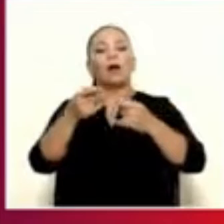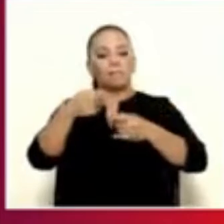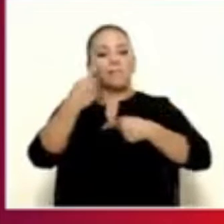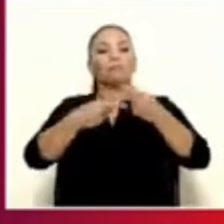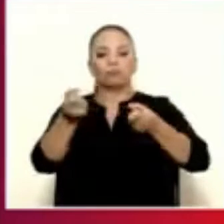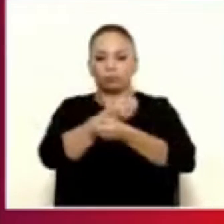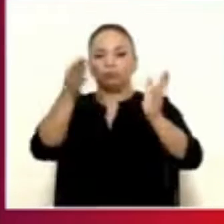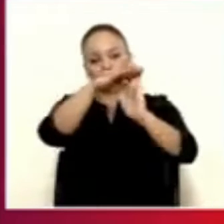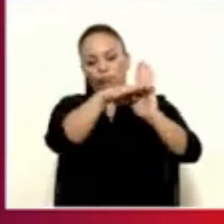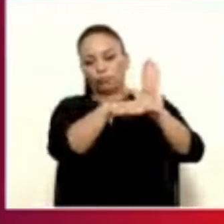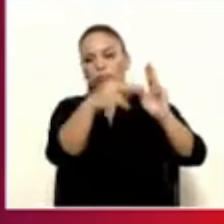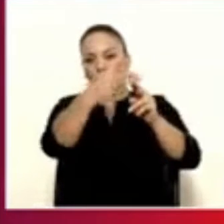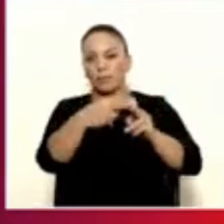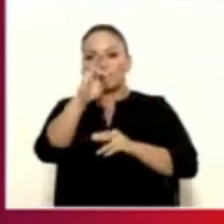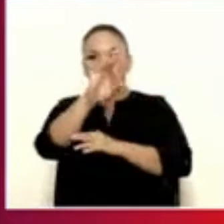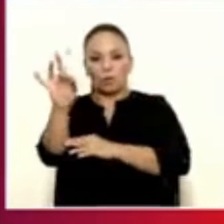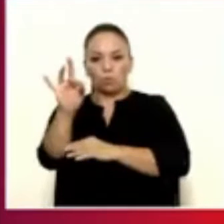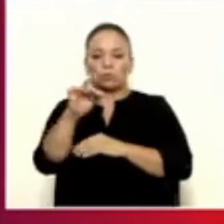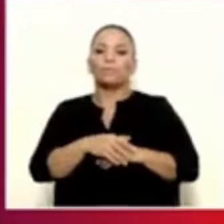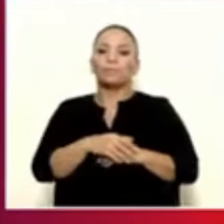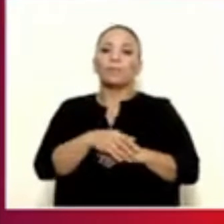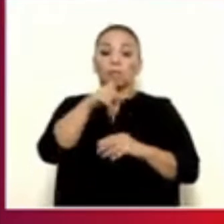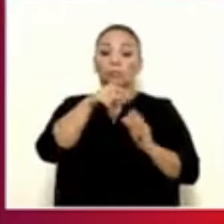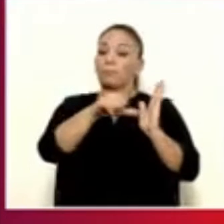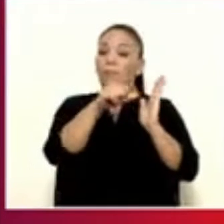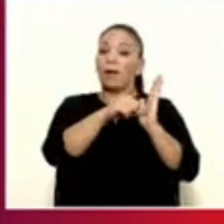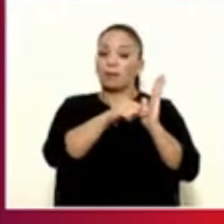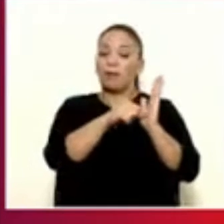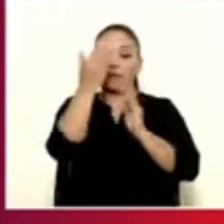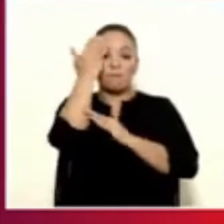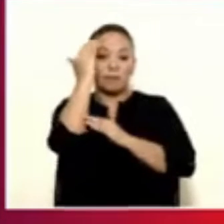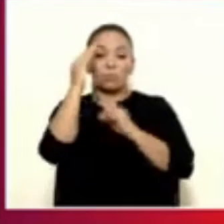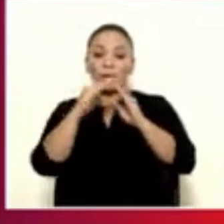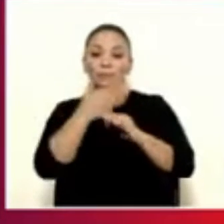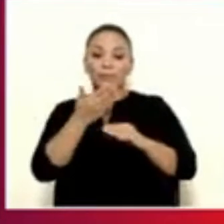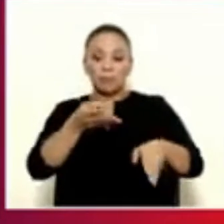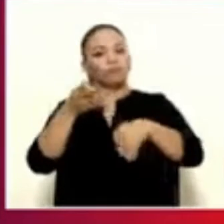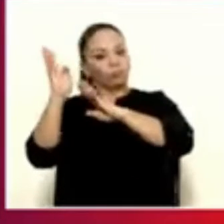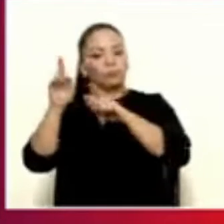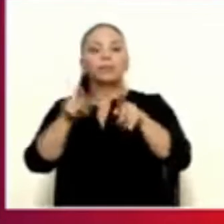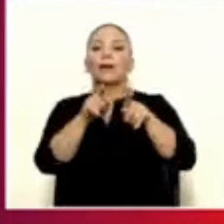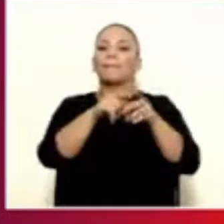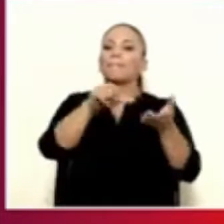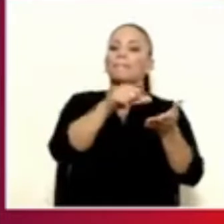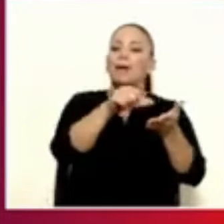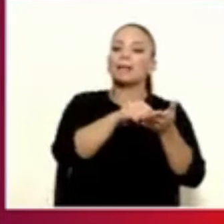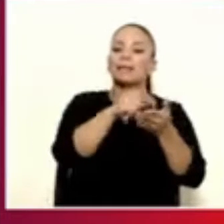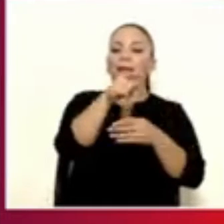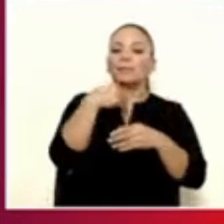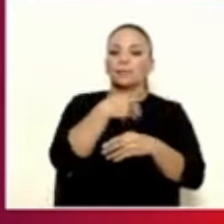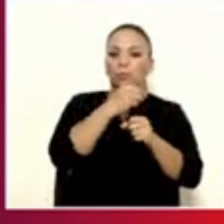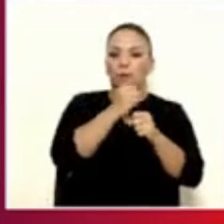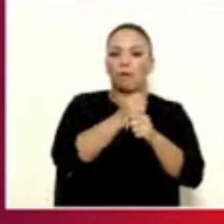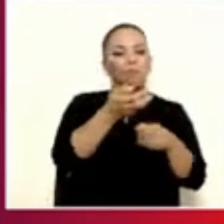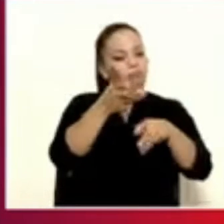leer acá, pero eso estará en la página de la Casa Presidencial y del Ministerio de Trabajo. Fundamentalmente lo que